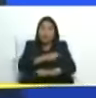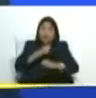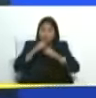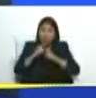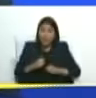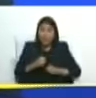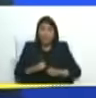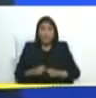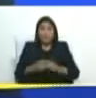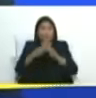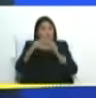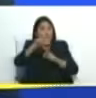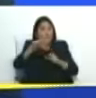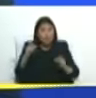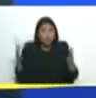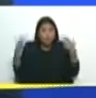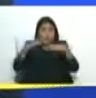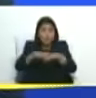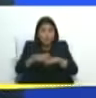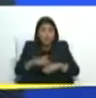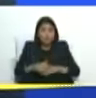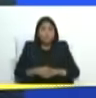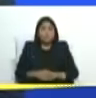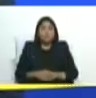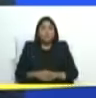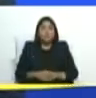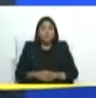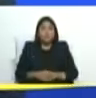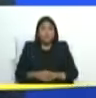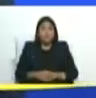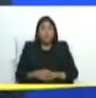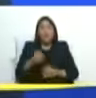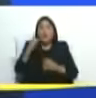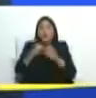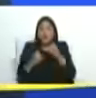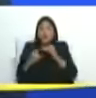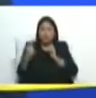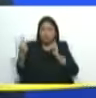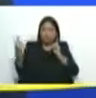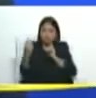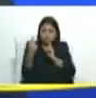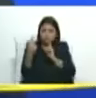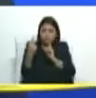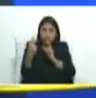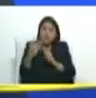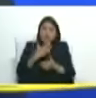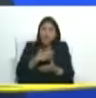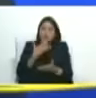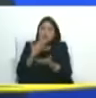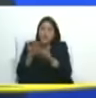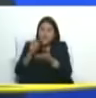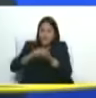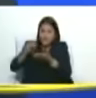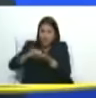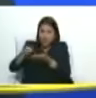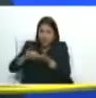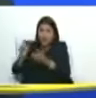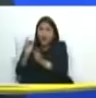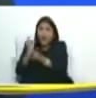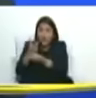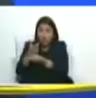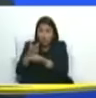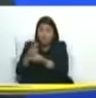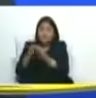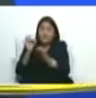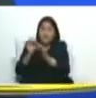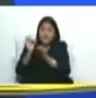todos los actores luego hicimos la reunión cara a cara como lo había pedido yo por escrito desde el mes de agosto del mes de